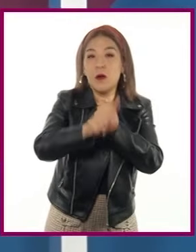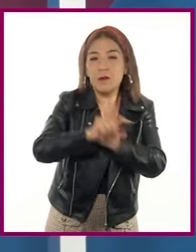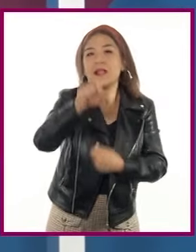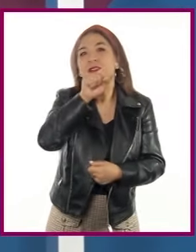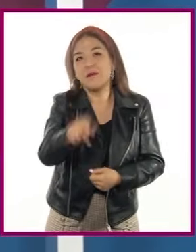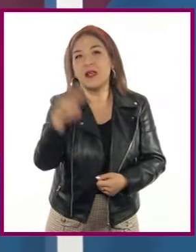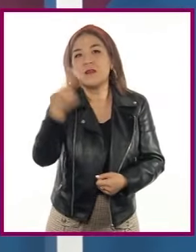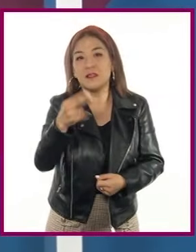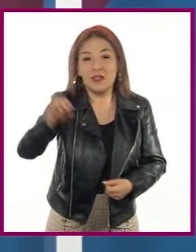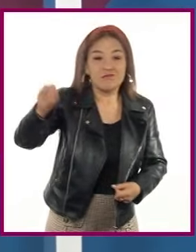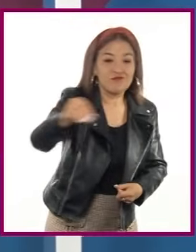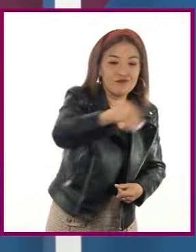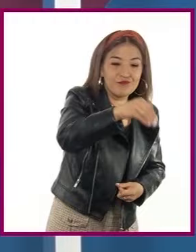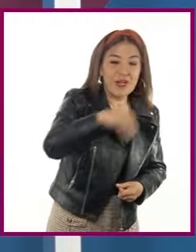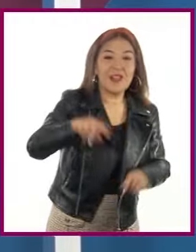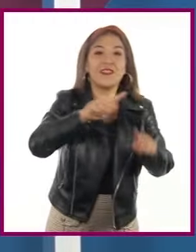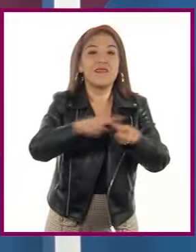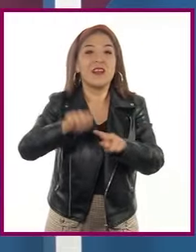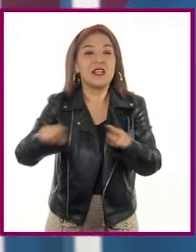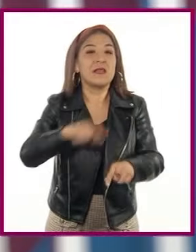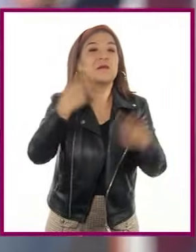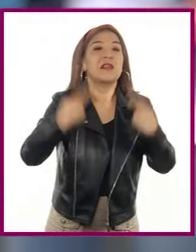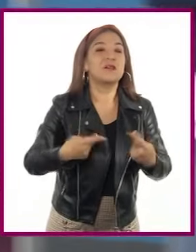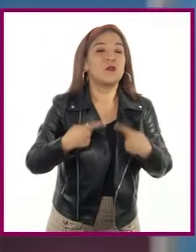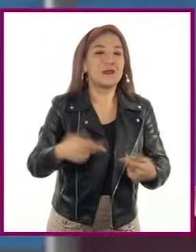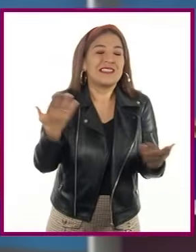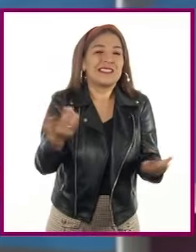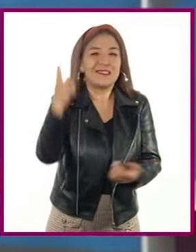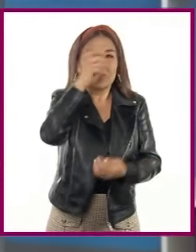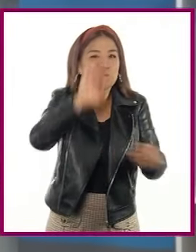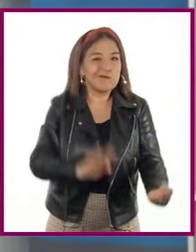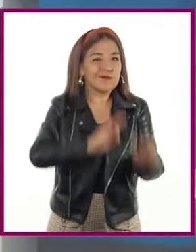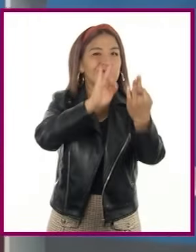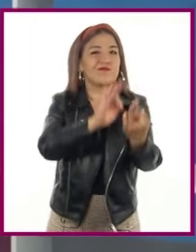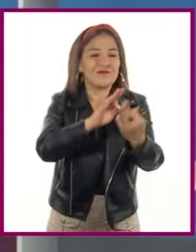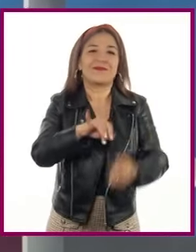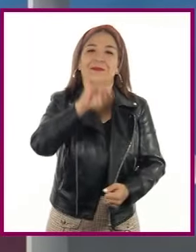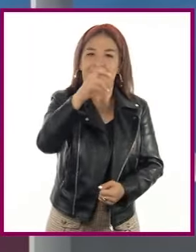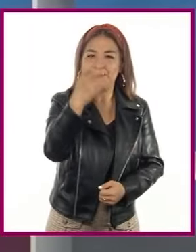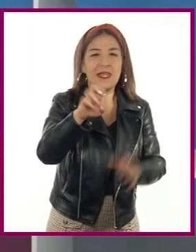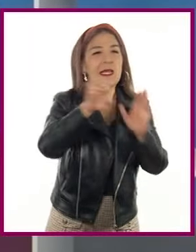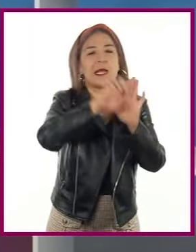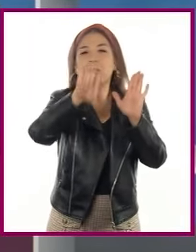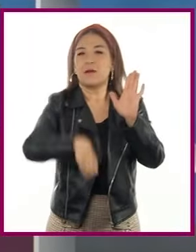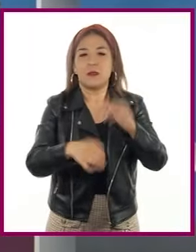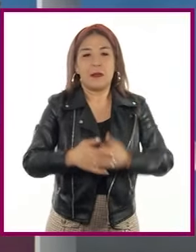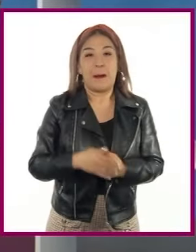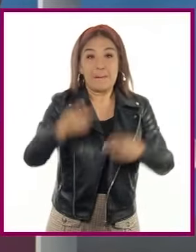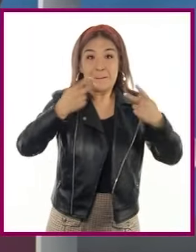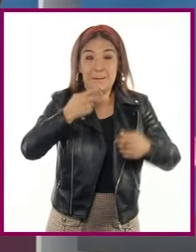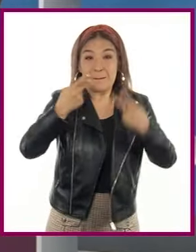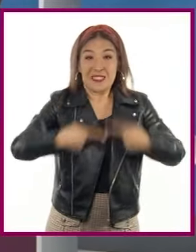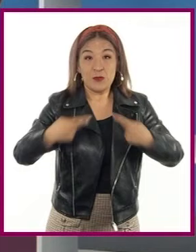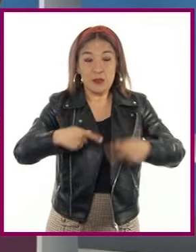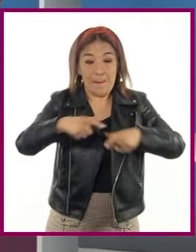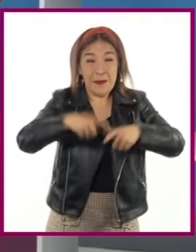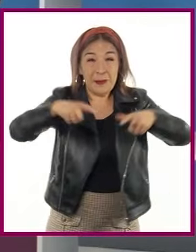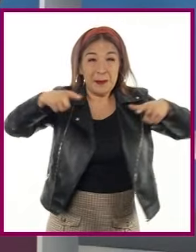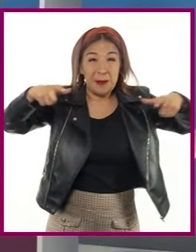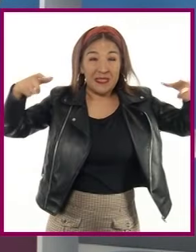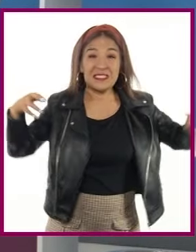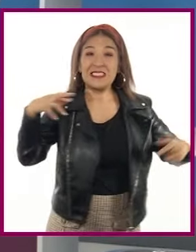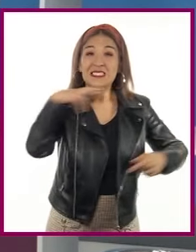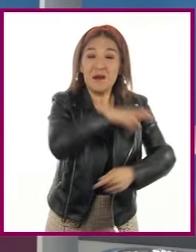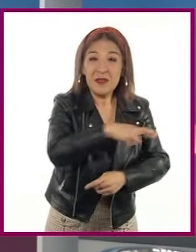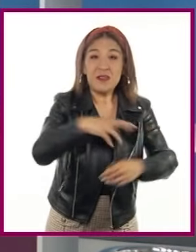que cada sociedad enfrenta. Exacto. Por ejemplo, cuando la población aumenta con rapidez, son mayores